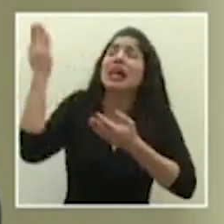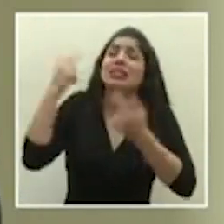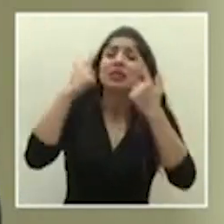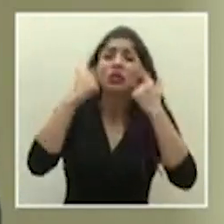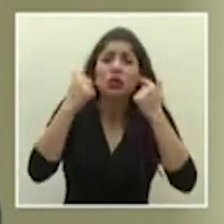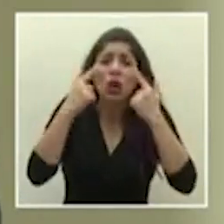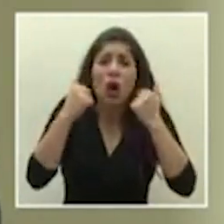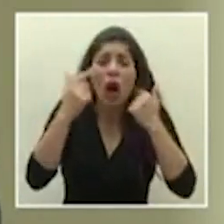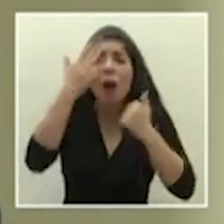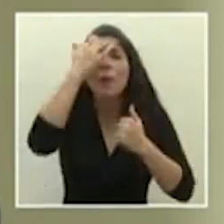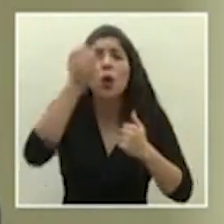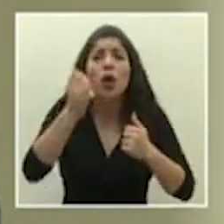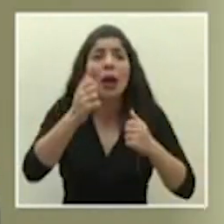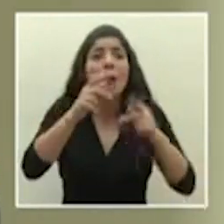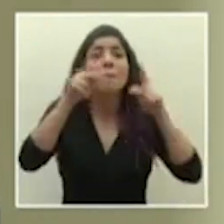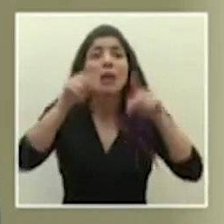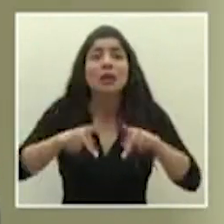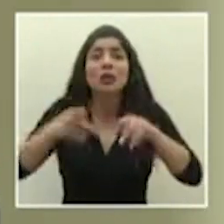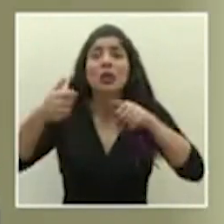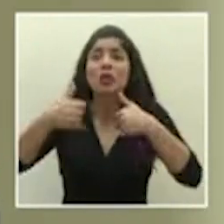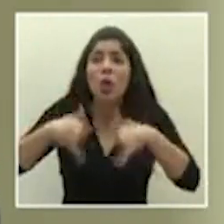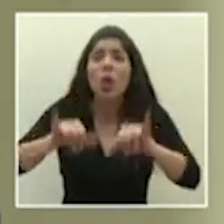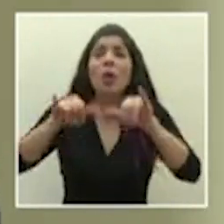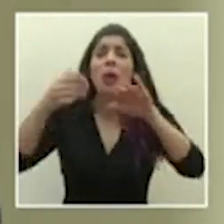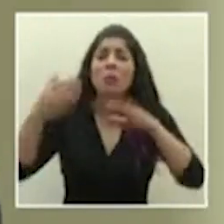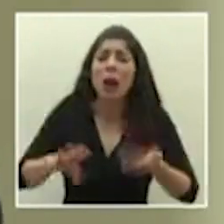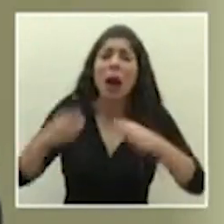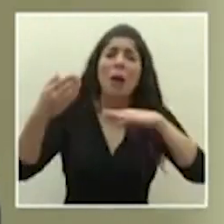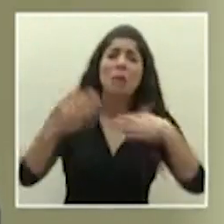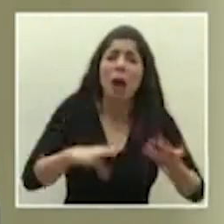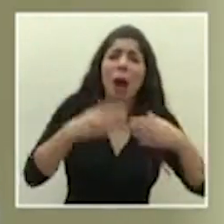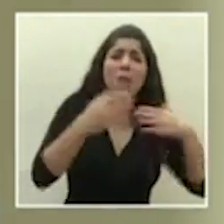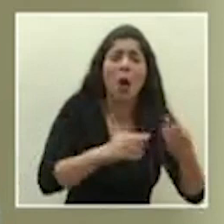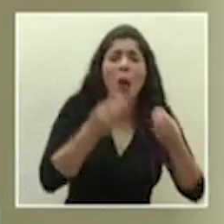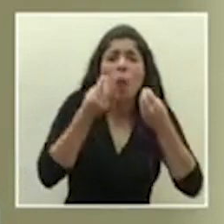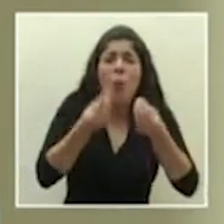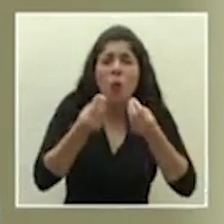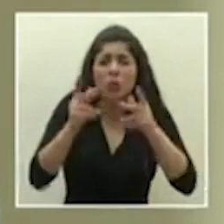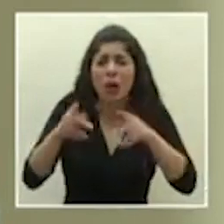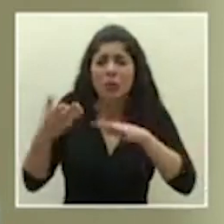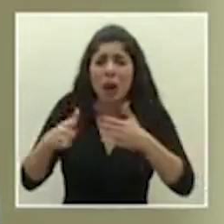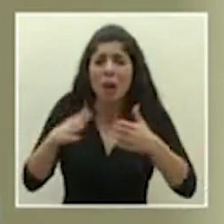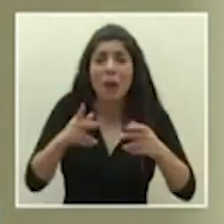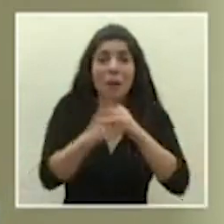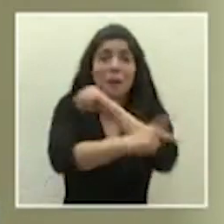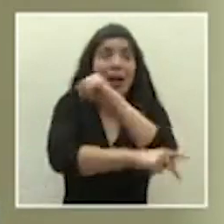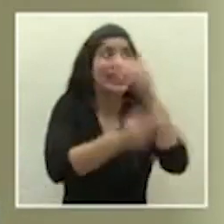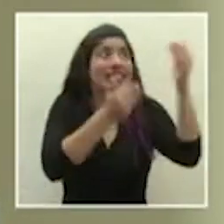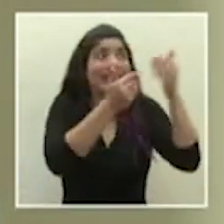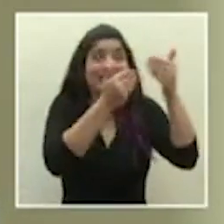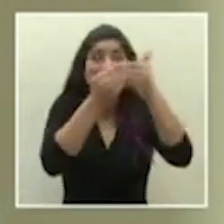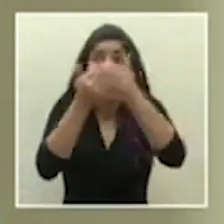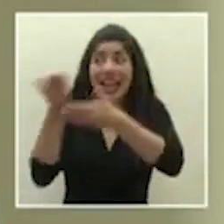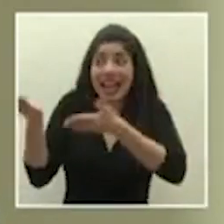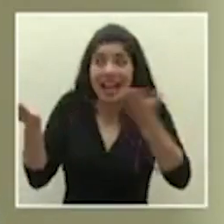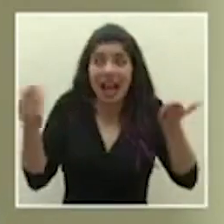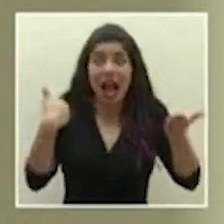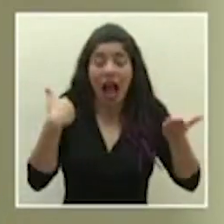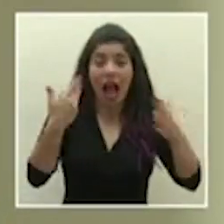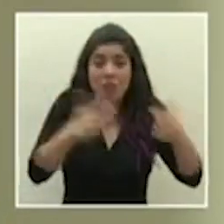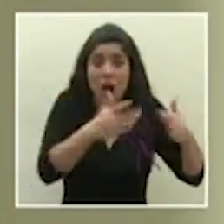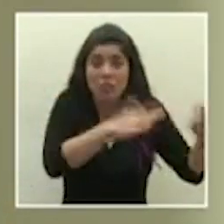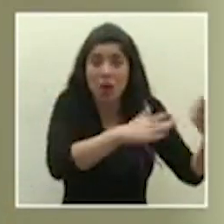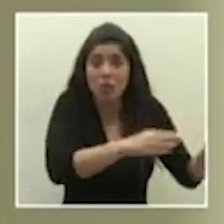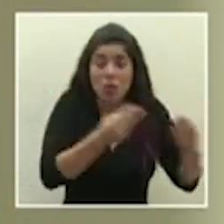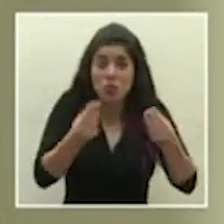por personas que siguen muriendo en forma copiosa en países cercanos y así que no